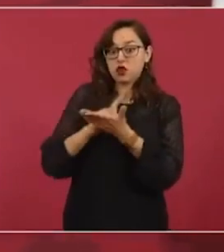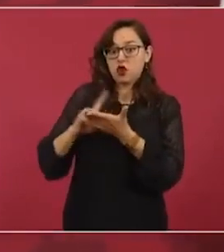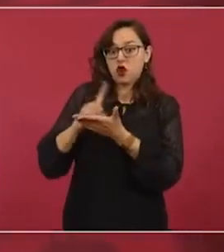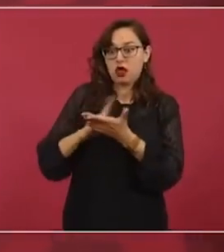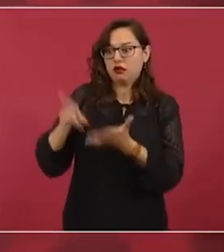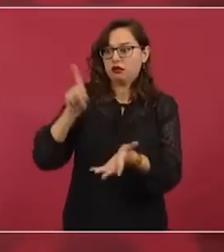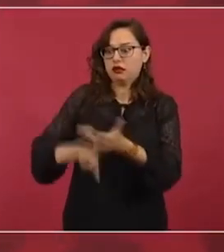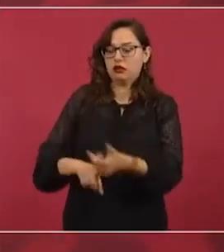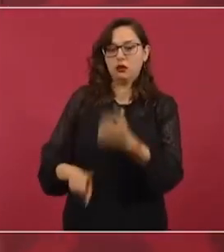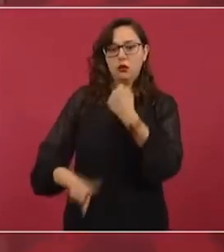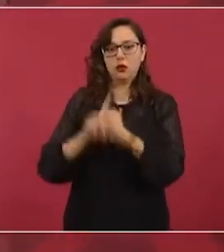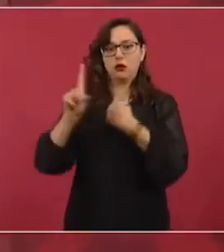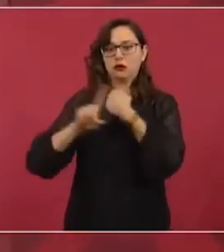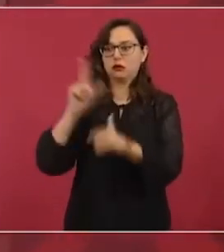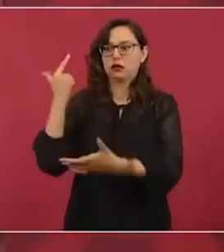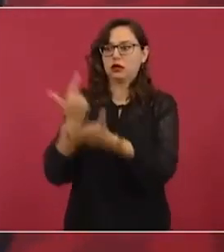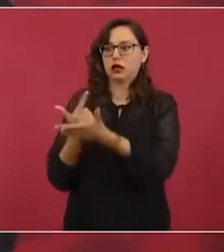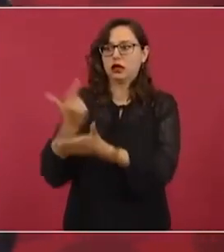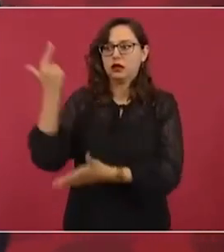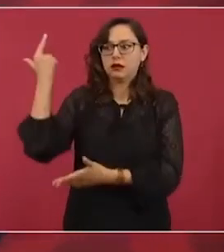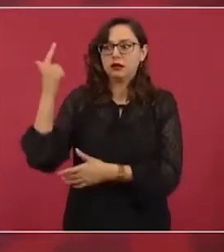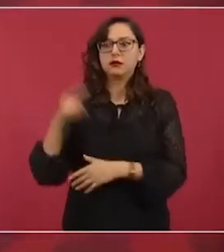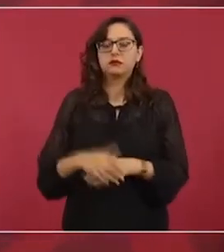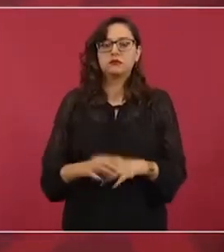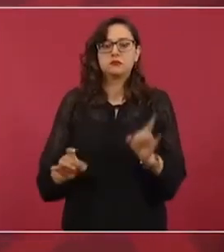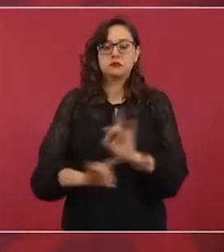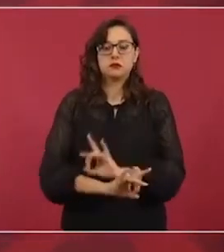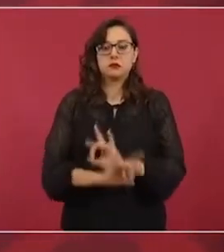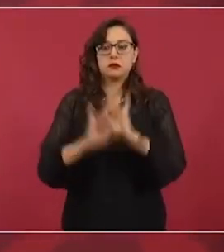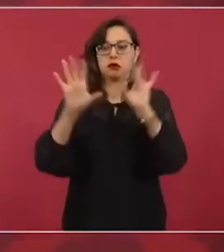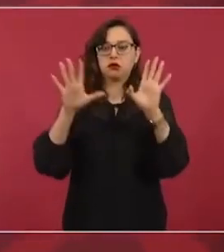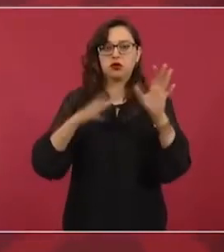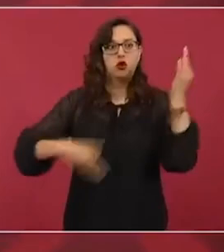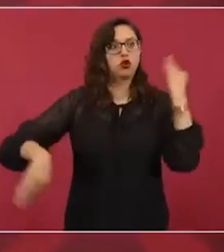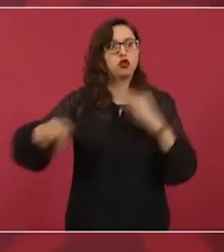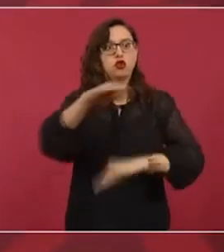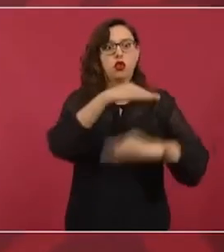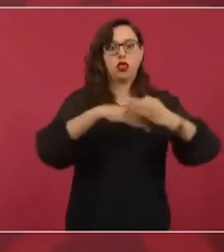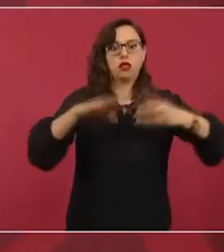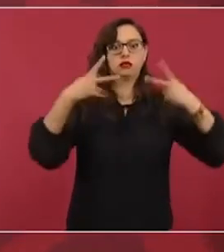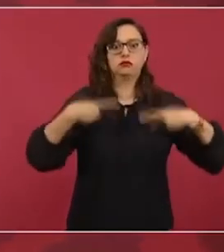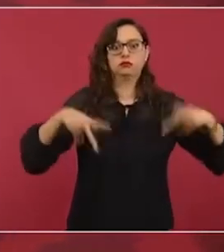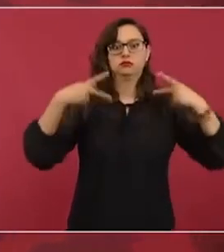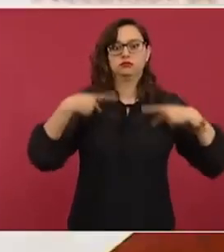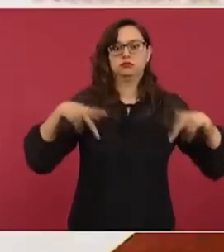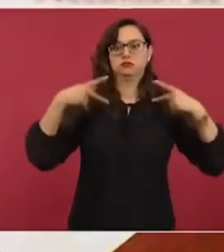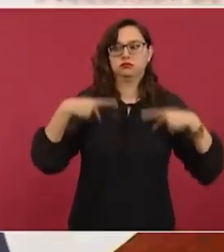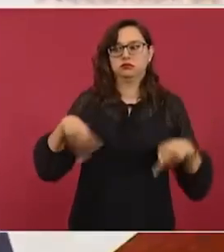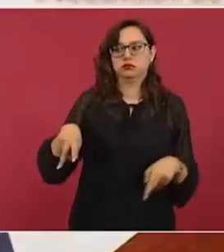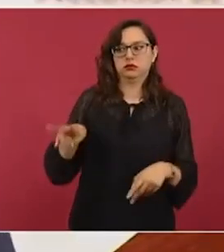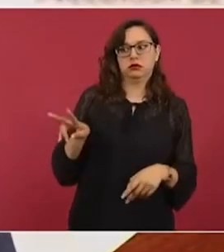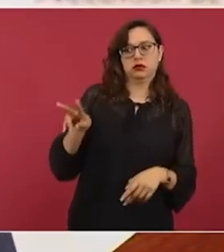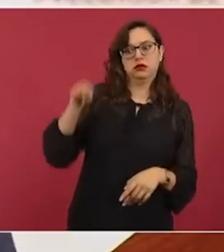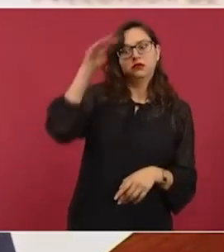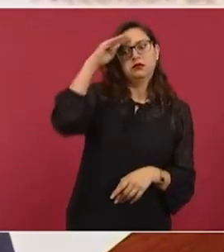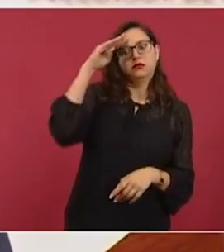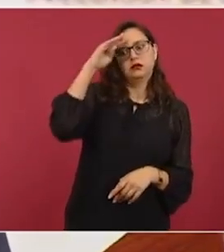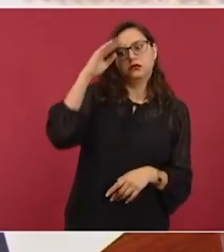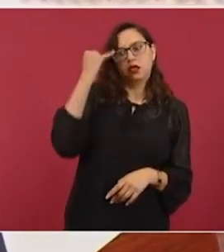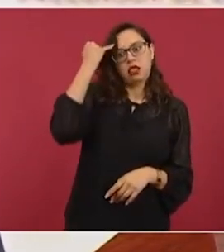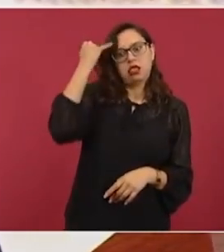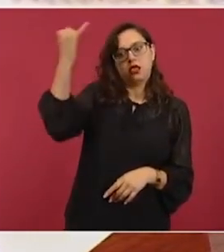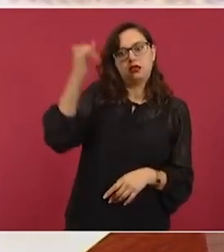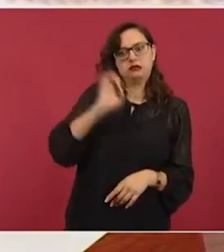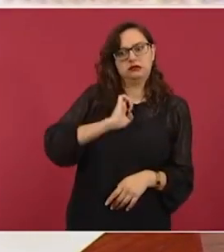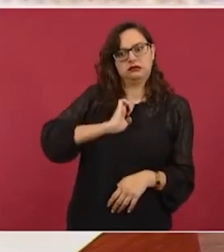colombiano, se le veía así, con malos ojos.